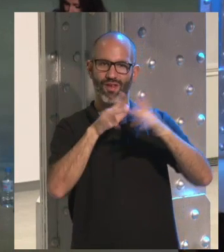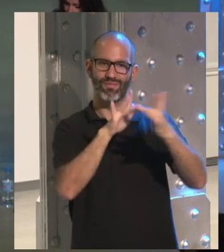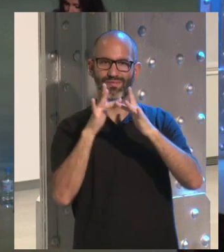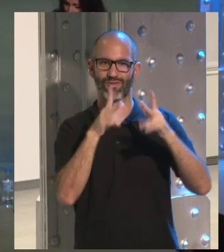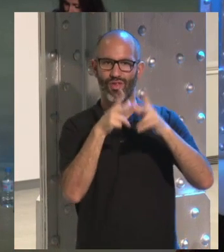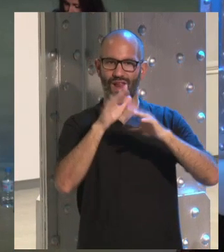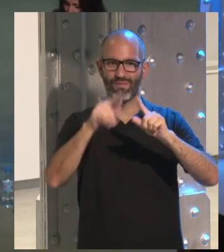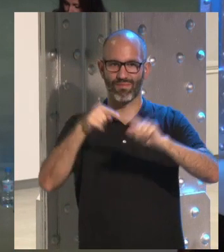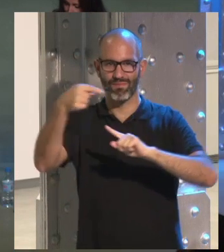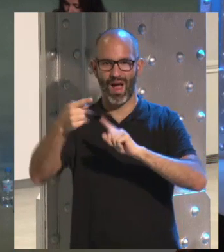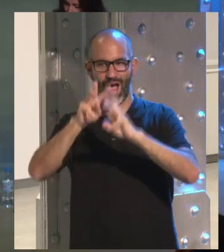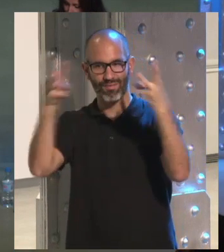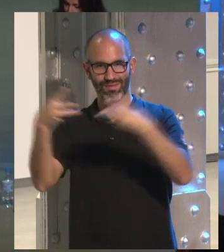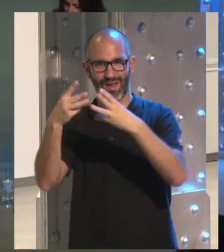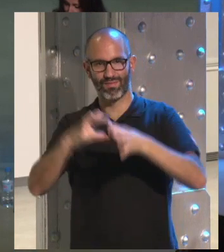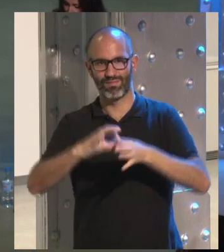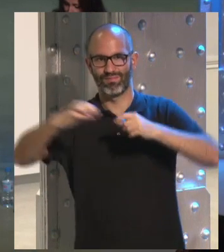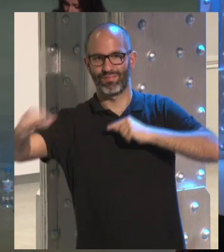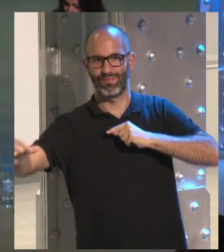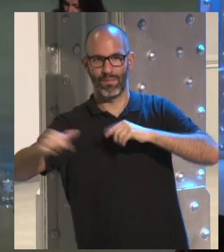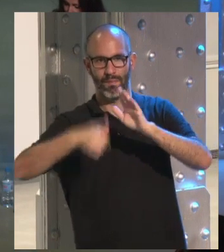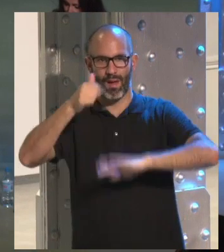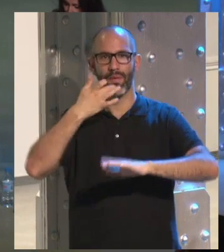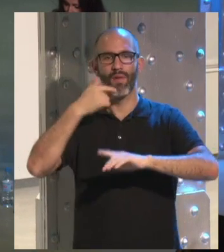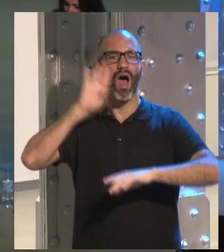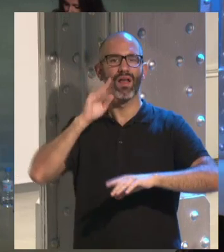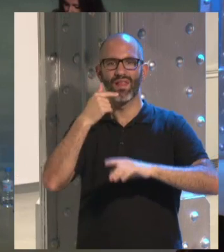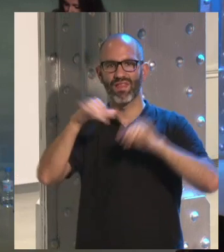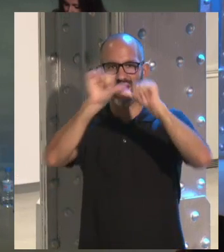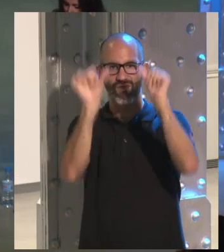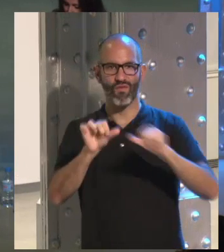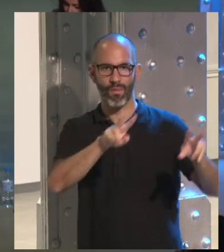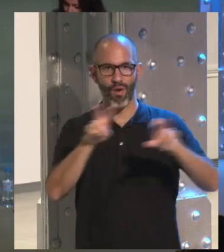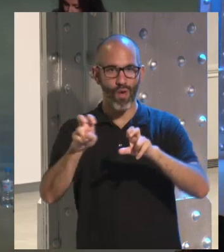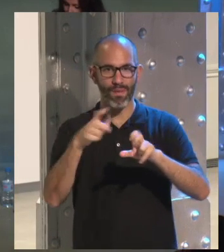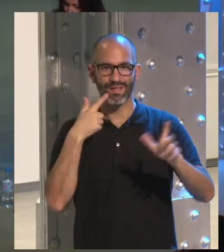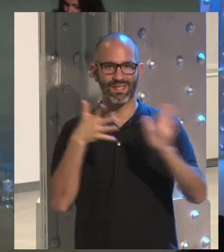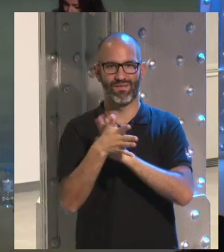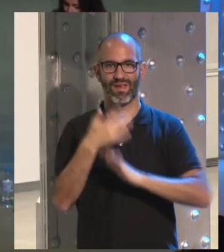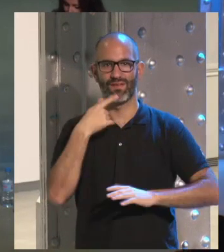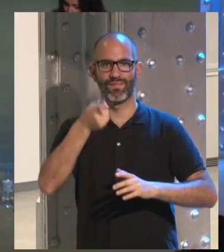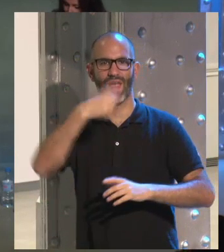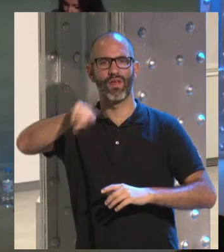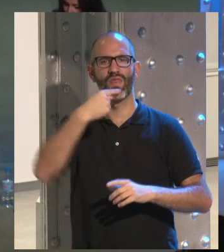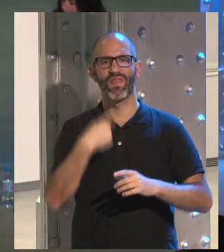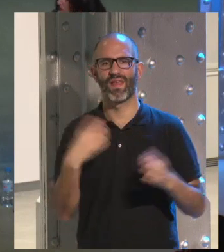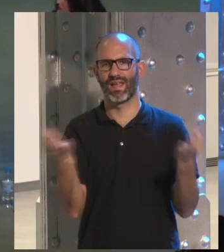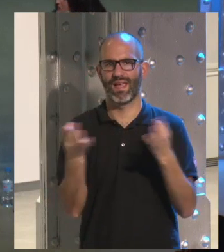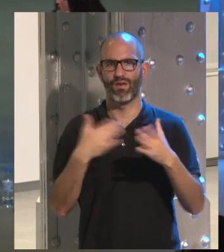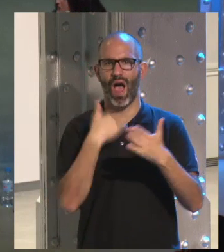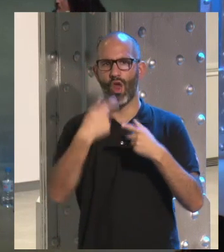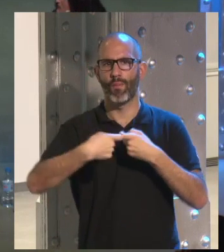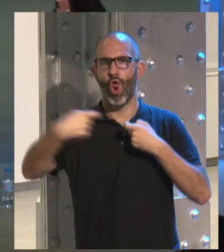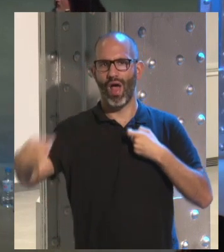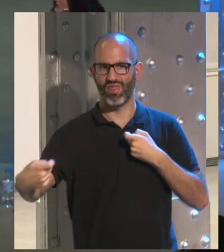lo que ocurre online en cuanto a las relaciones sociales que tú decías son las nuevas formas pues es que simplemente lo que ellos nos dicen es que es una prolongación